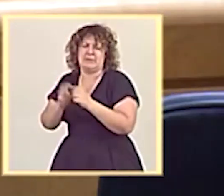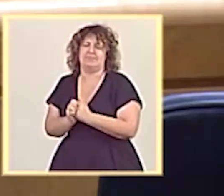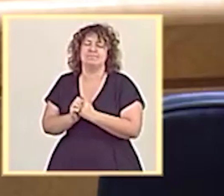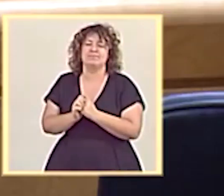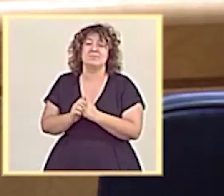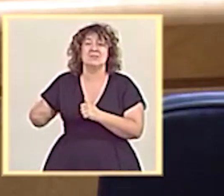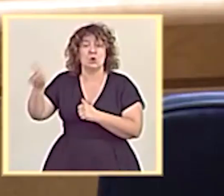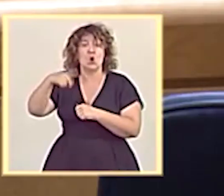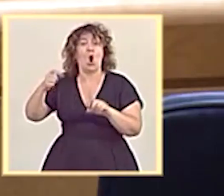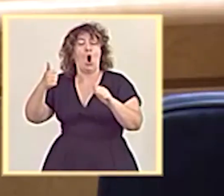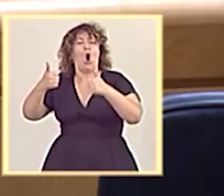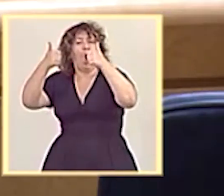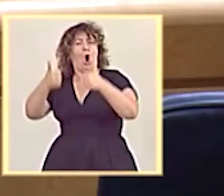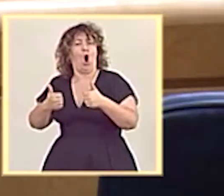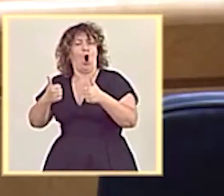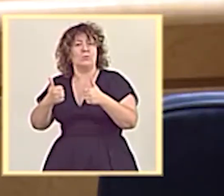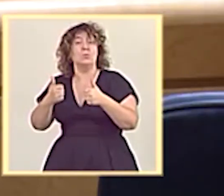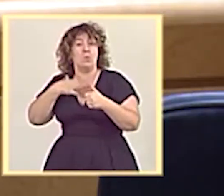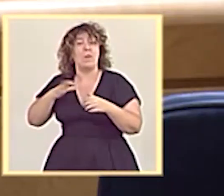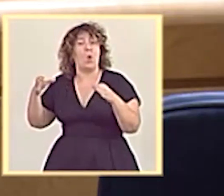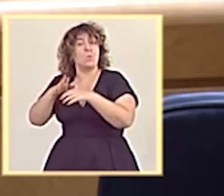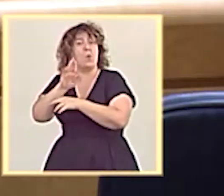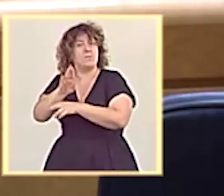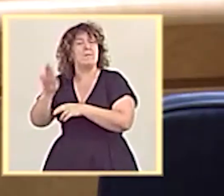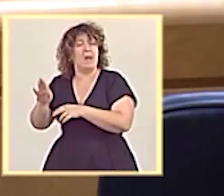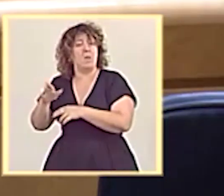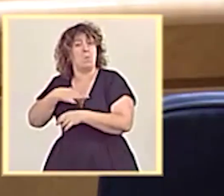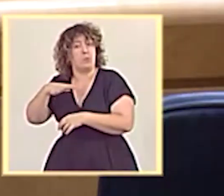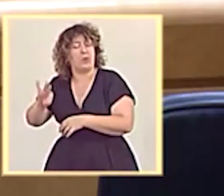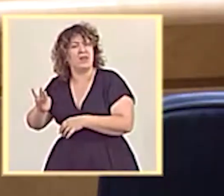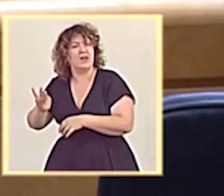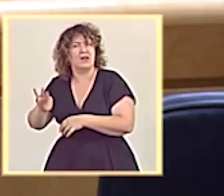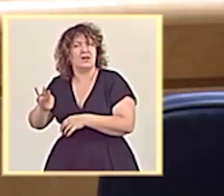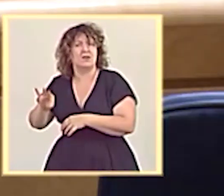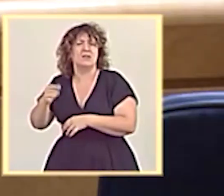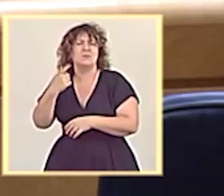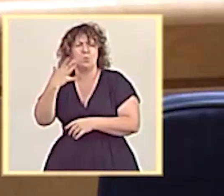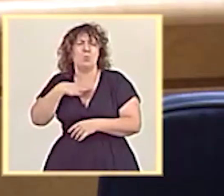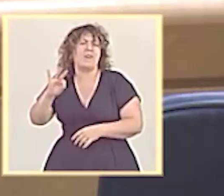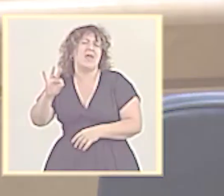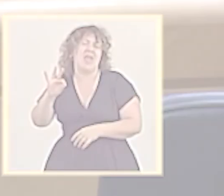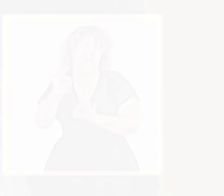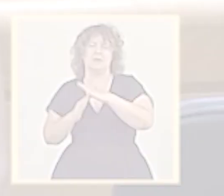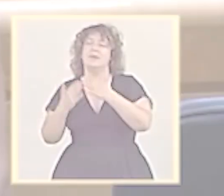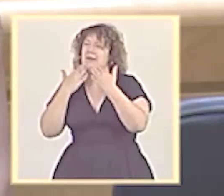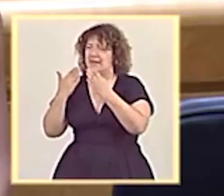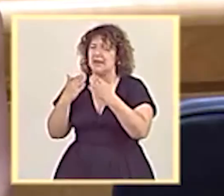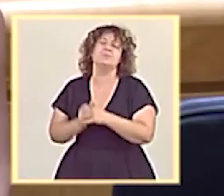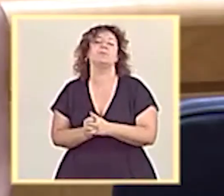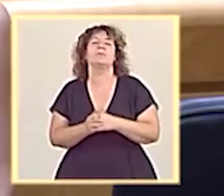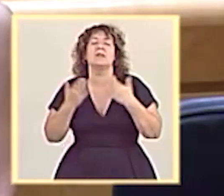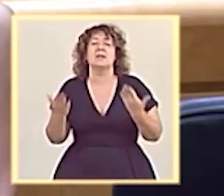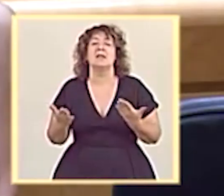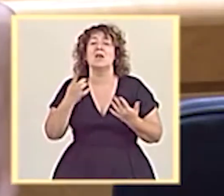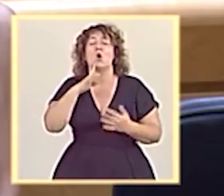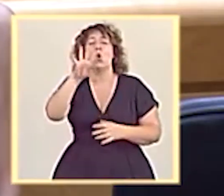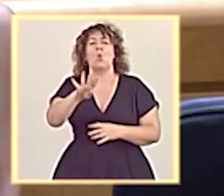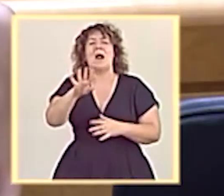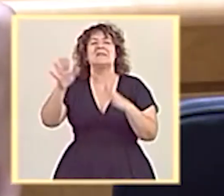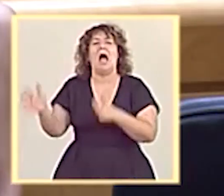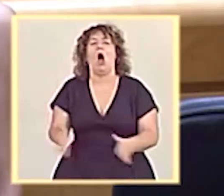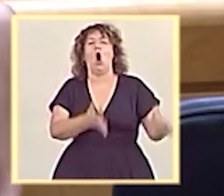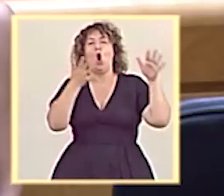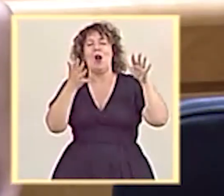oposición, incluso se puede ser del Partido Popular, y tener un poquito así de educación. Digo que la cuarta ola del